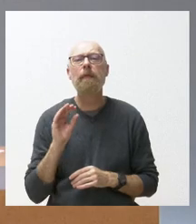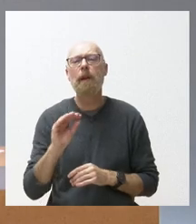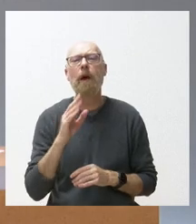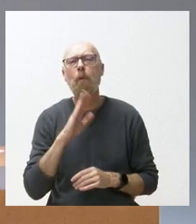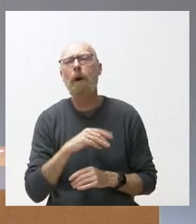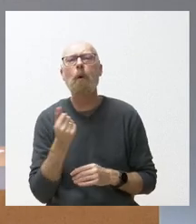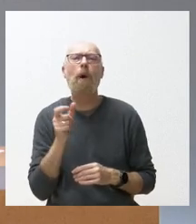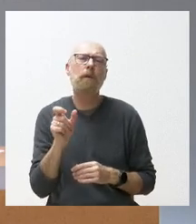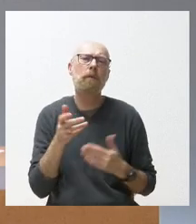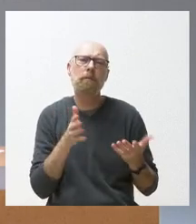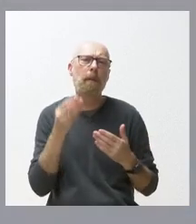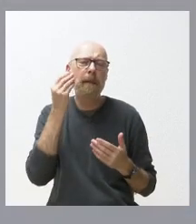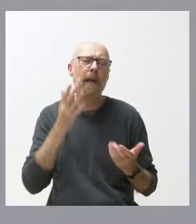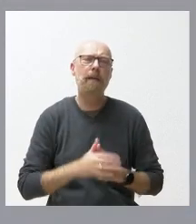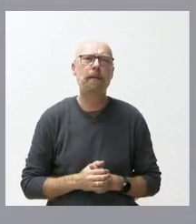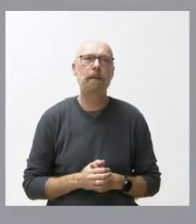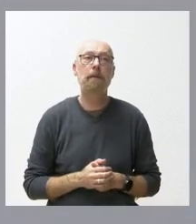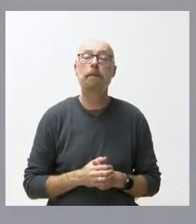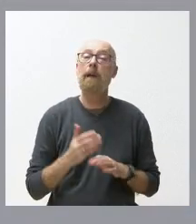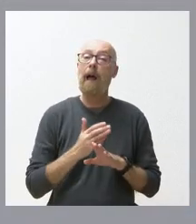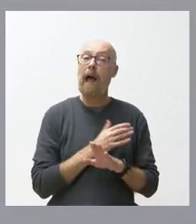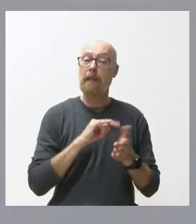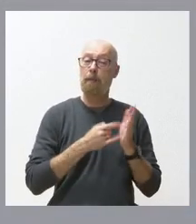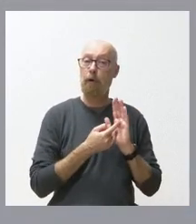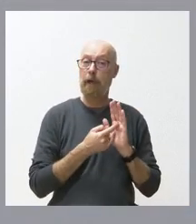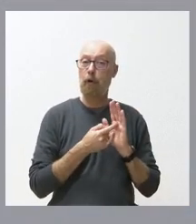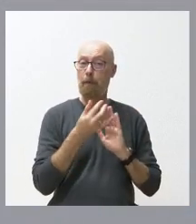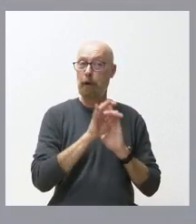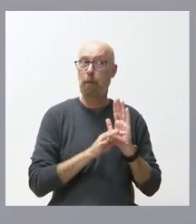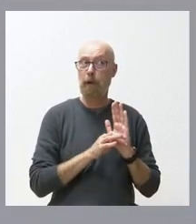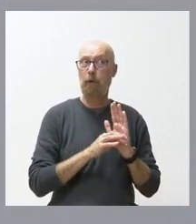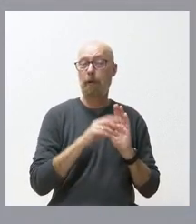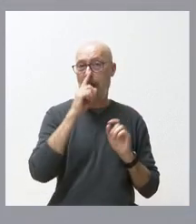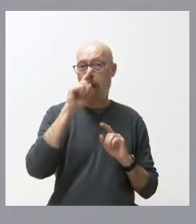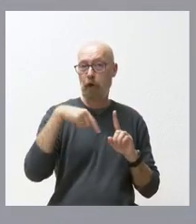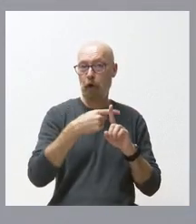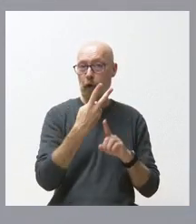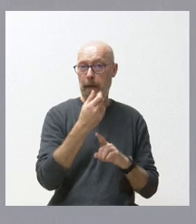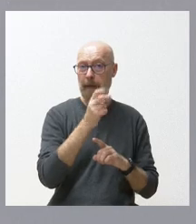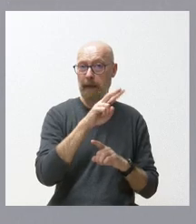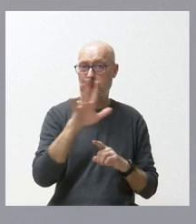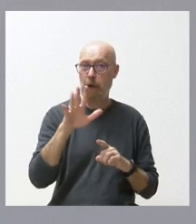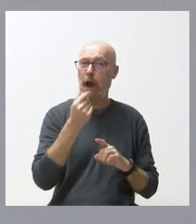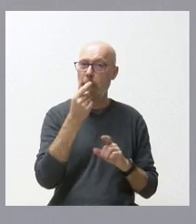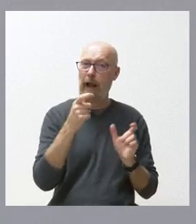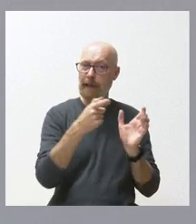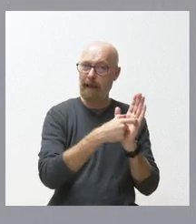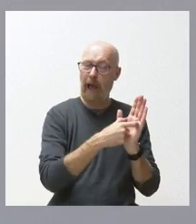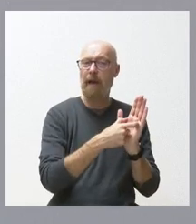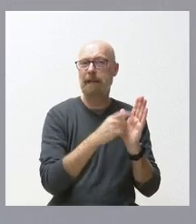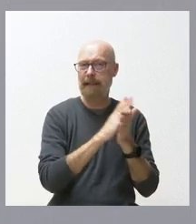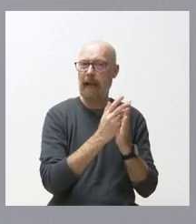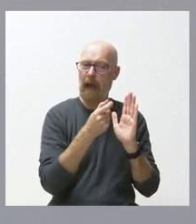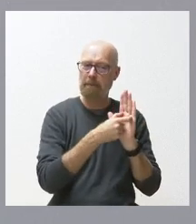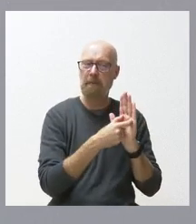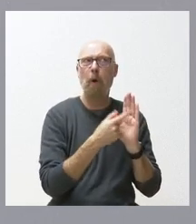que es la financiación adecuada? Pues en el anteproyecto el presupuesto para el año 2025 figura una cantidad para el SERLA es esa y no